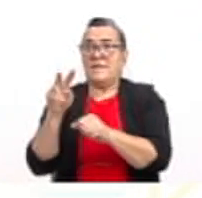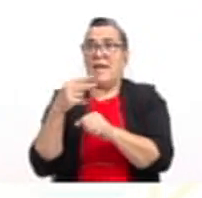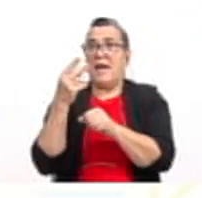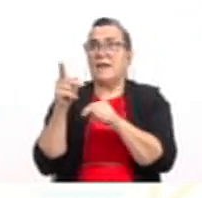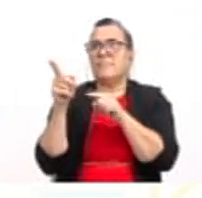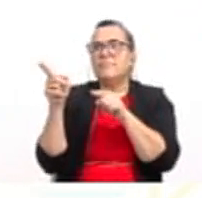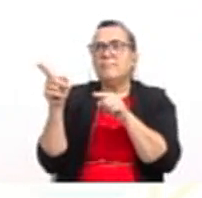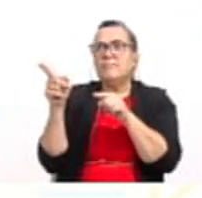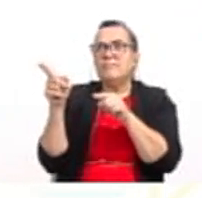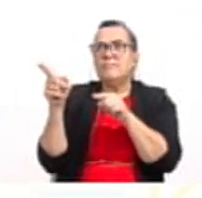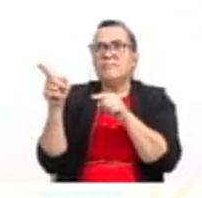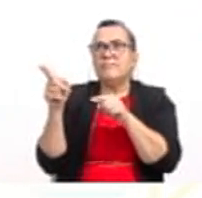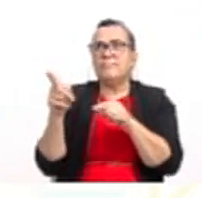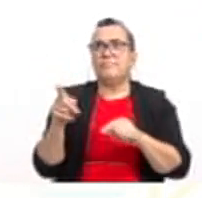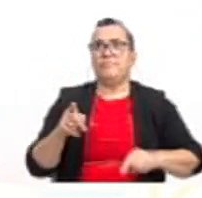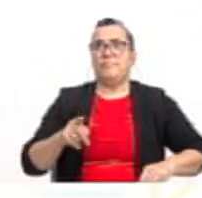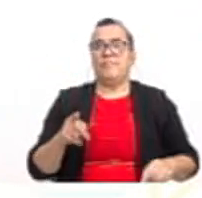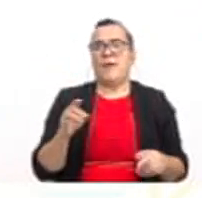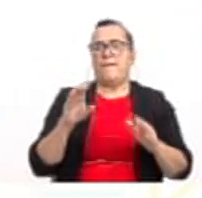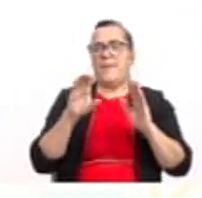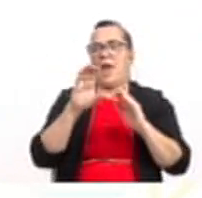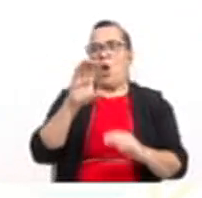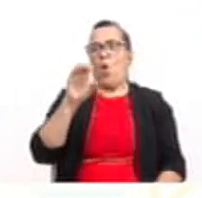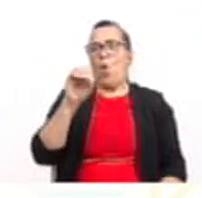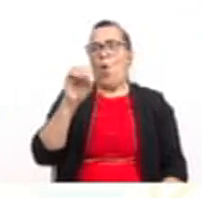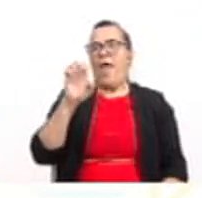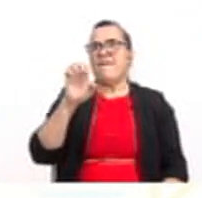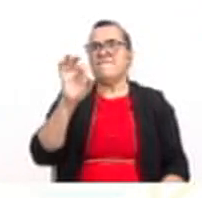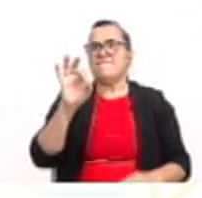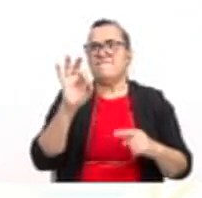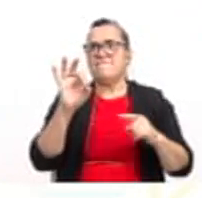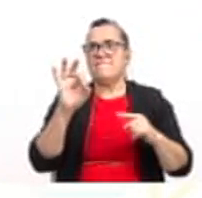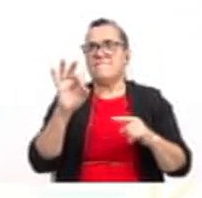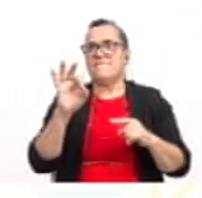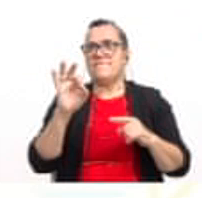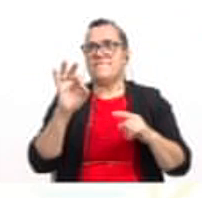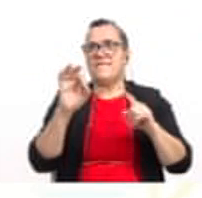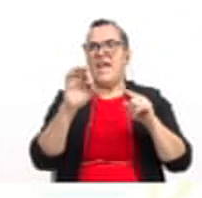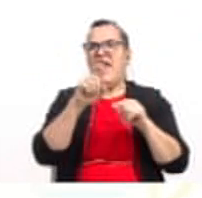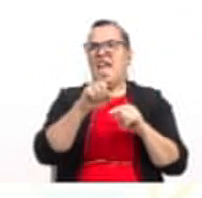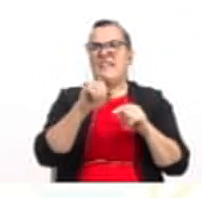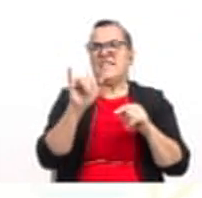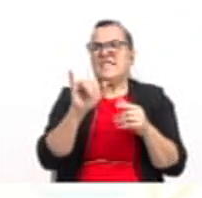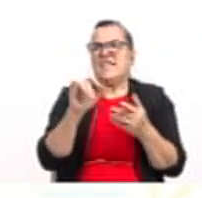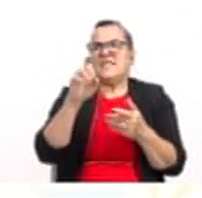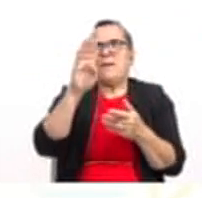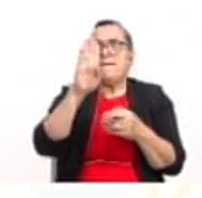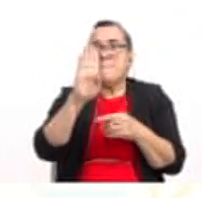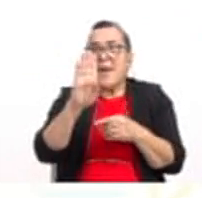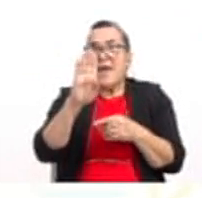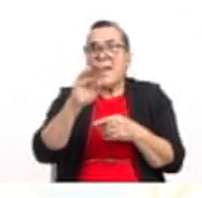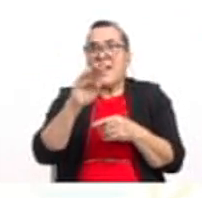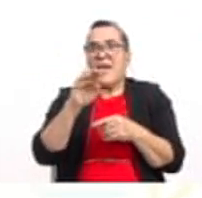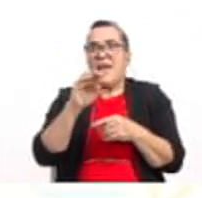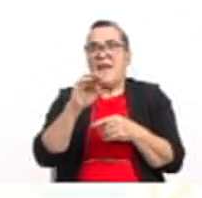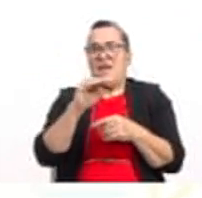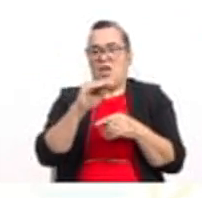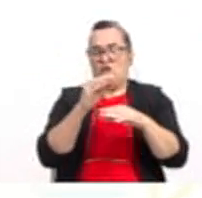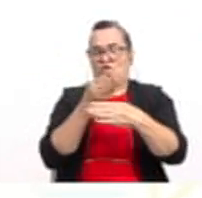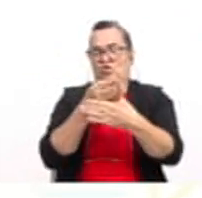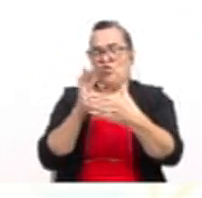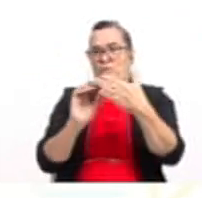coeficiente de x, observen que es b sobre a. ¿Cuál es la mitad de esto? Sería b